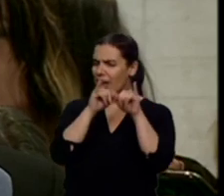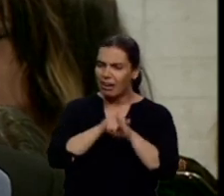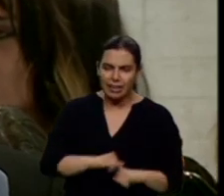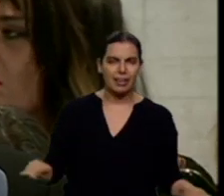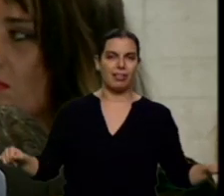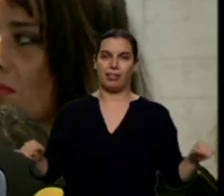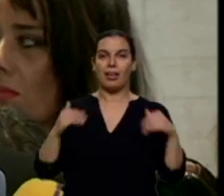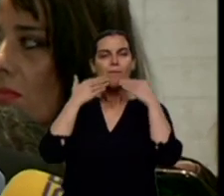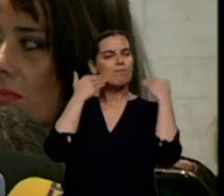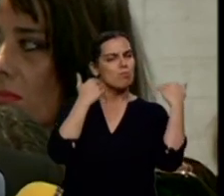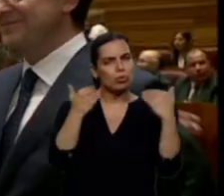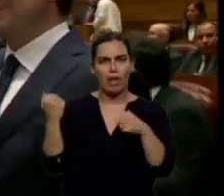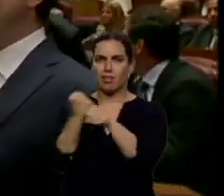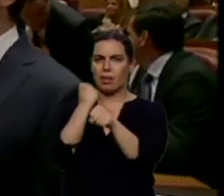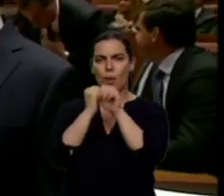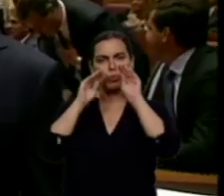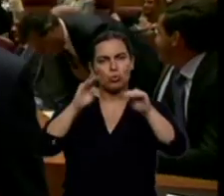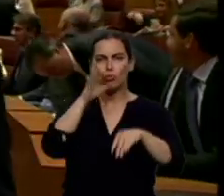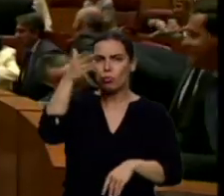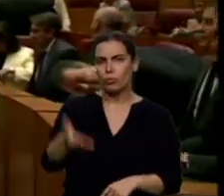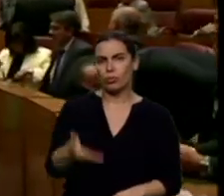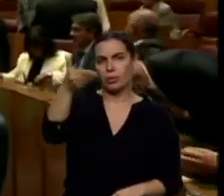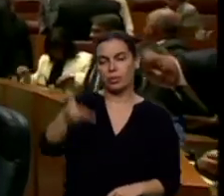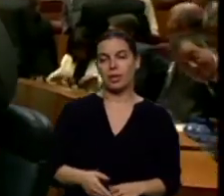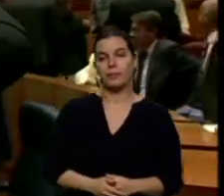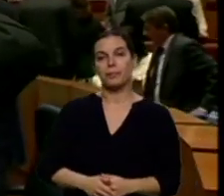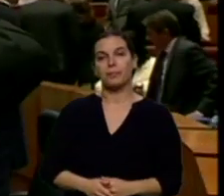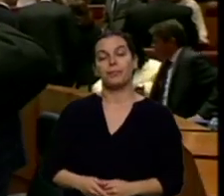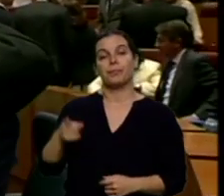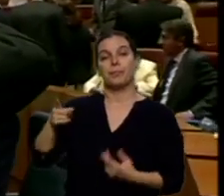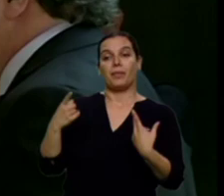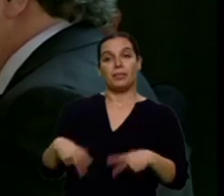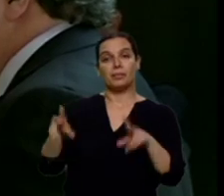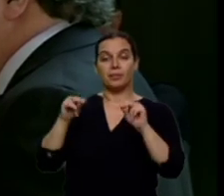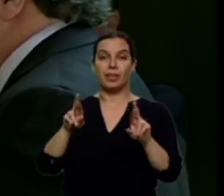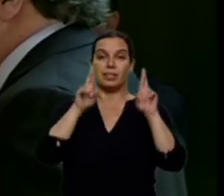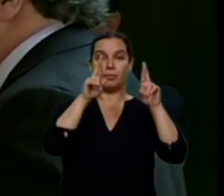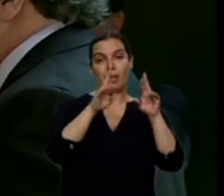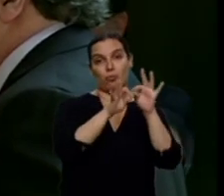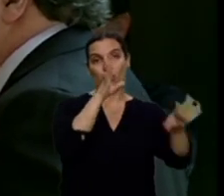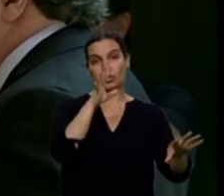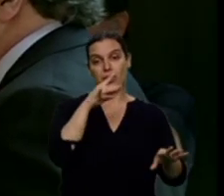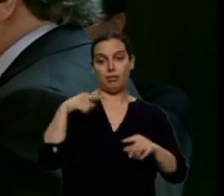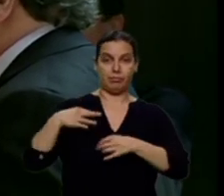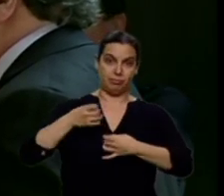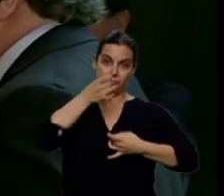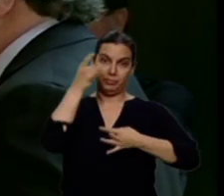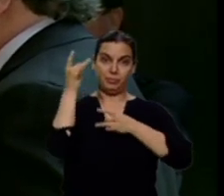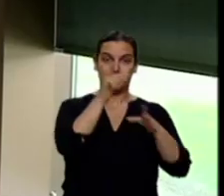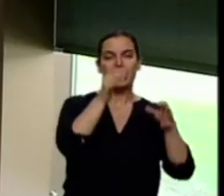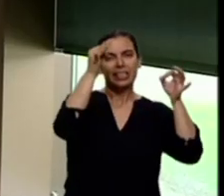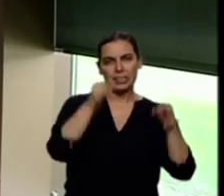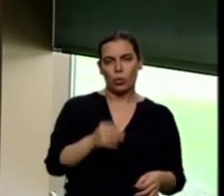su trabajo, que es fundamental. Se va deseando aciertos a su sucesor y seguro de que tanto Mañueco como Igea saben de lo